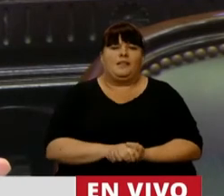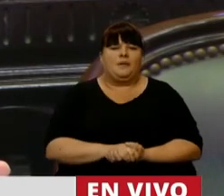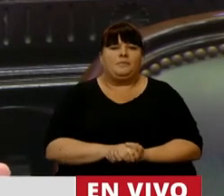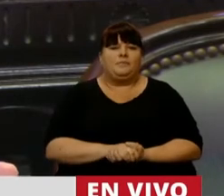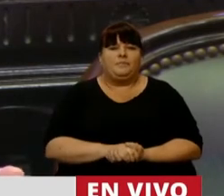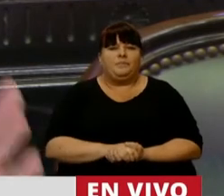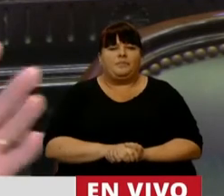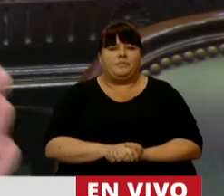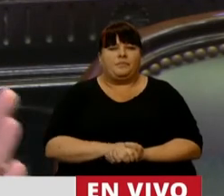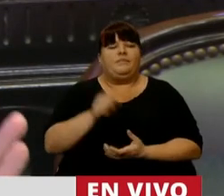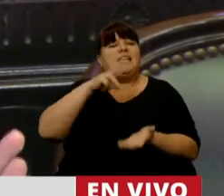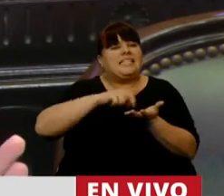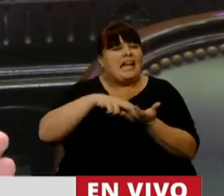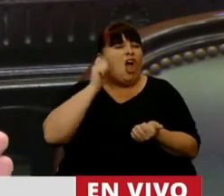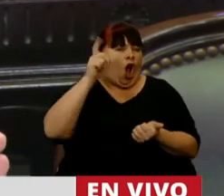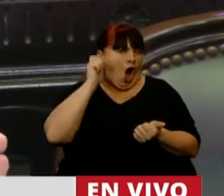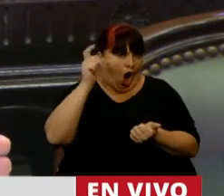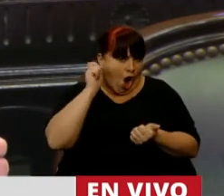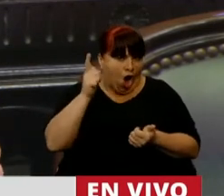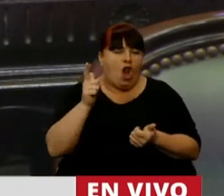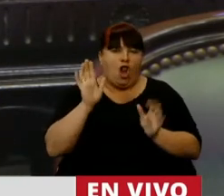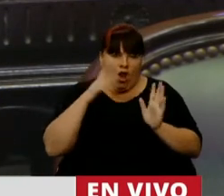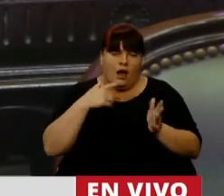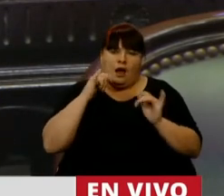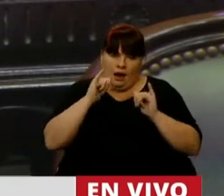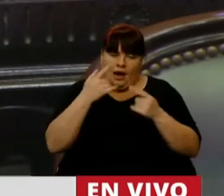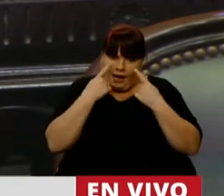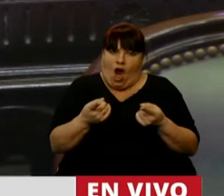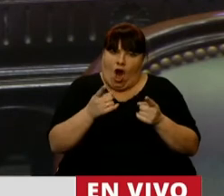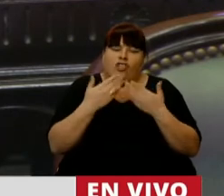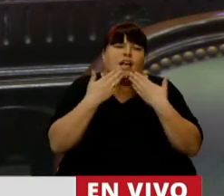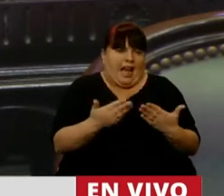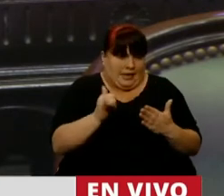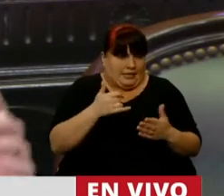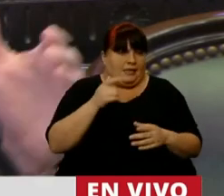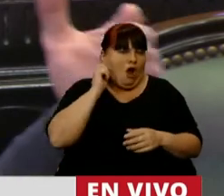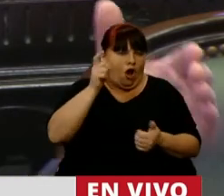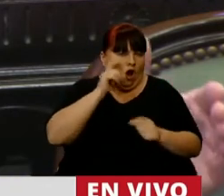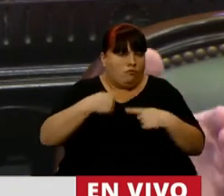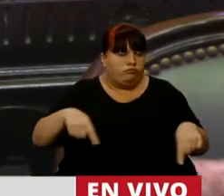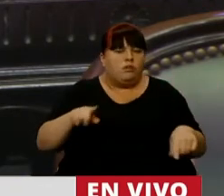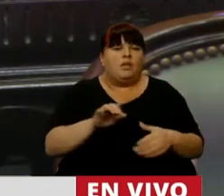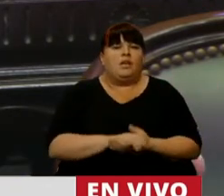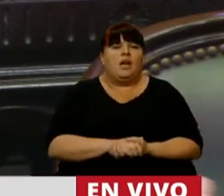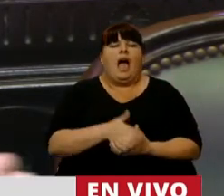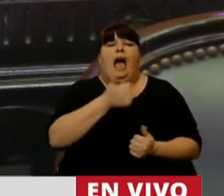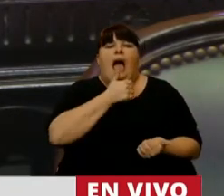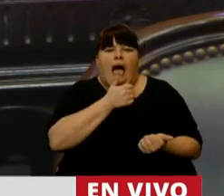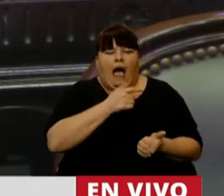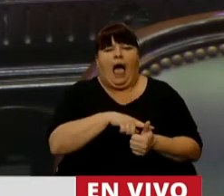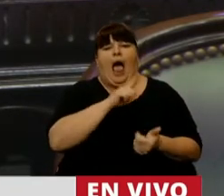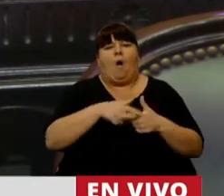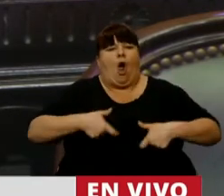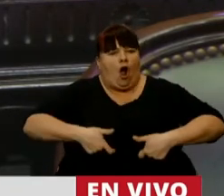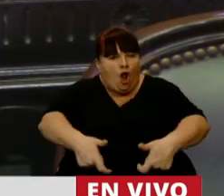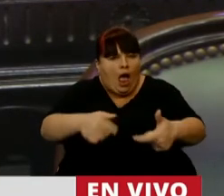en Salta hemos conseguido mucha obra y quiero reconocer que hay que ser agradecido, lo que es a Agua, lo